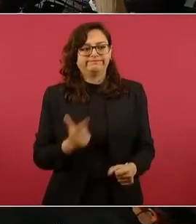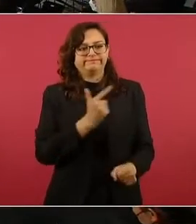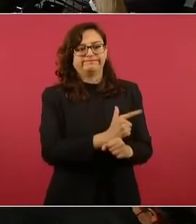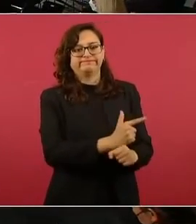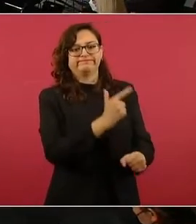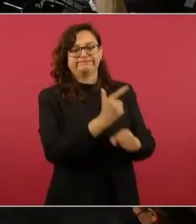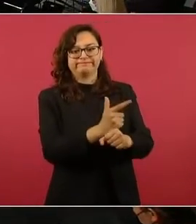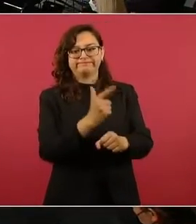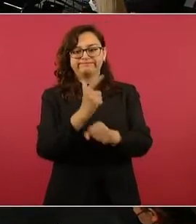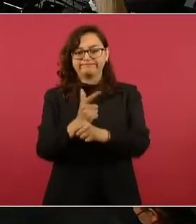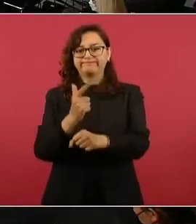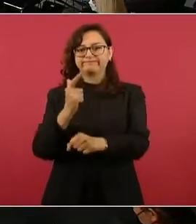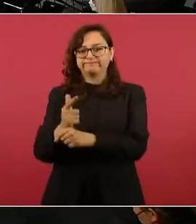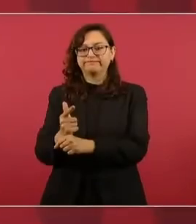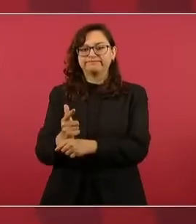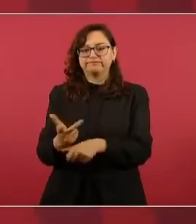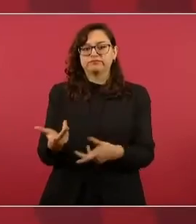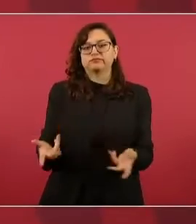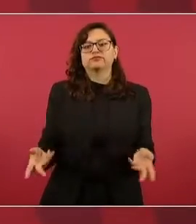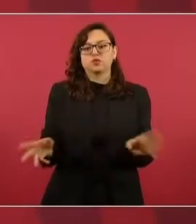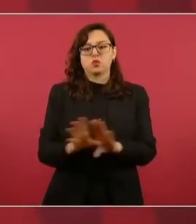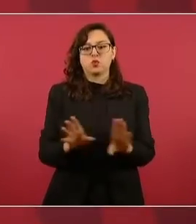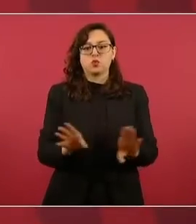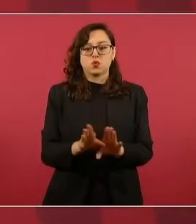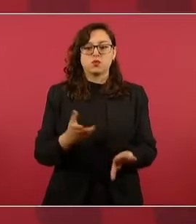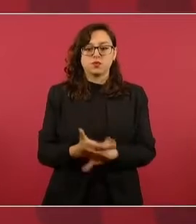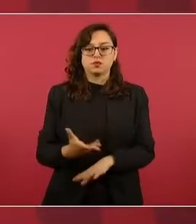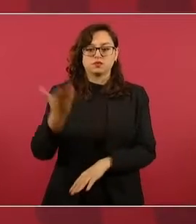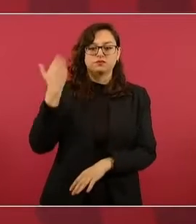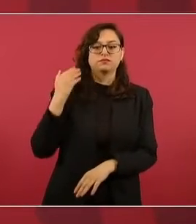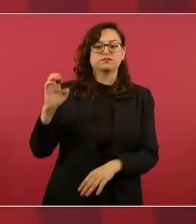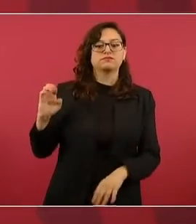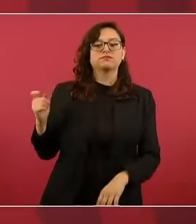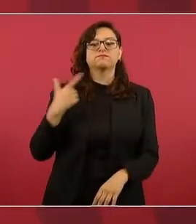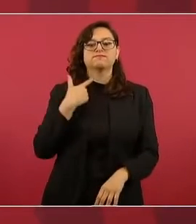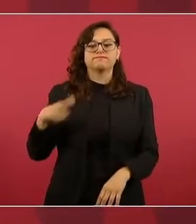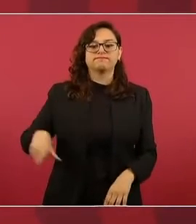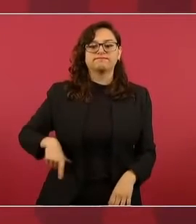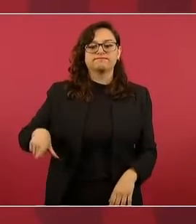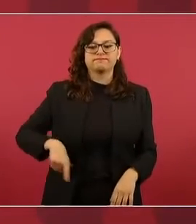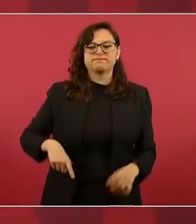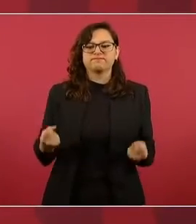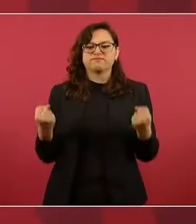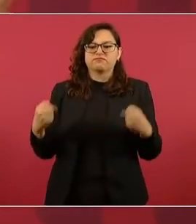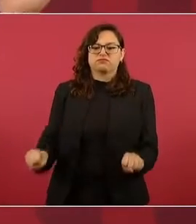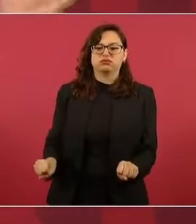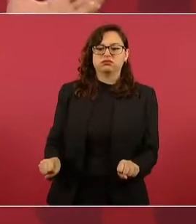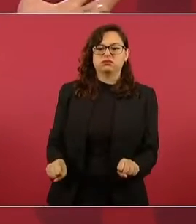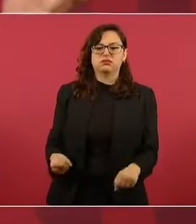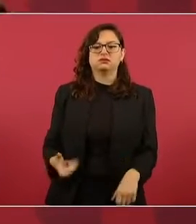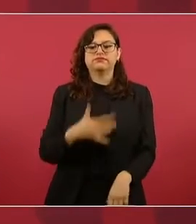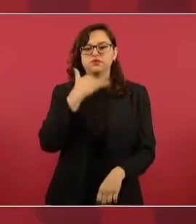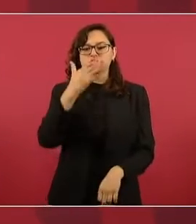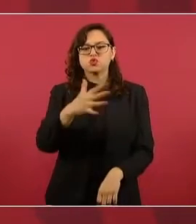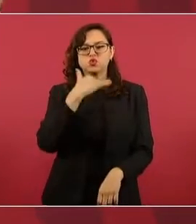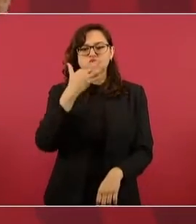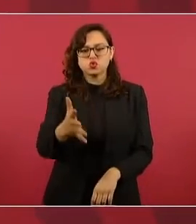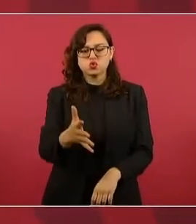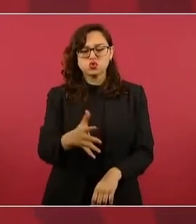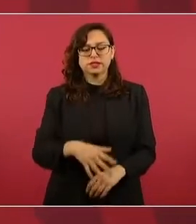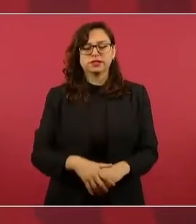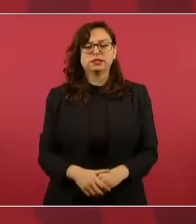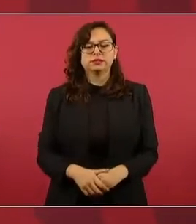al régimen autoritario, corrupto. Este régimen